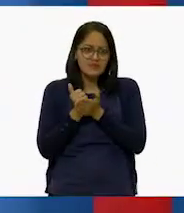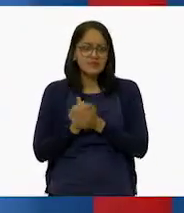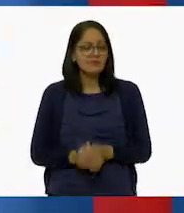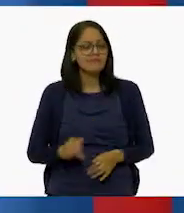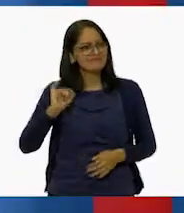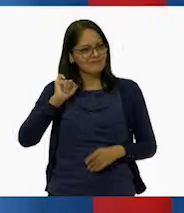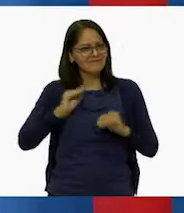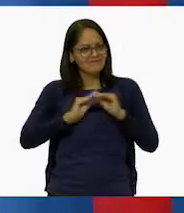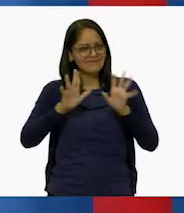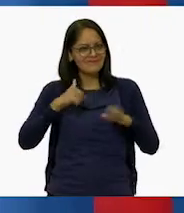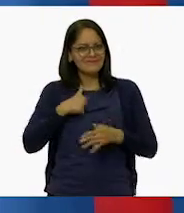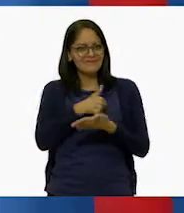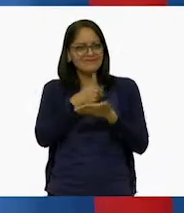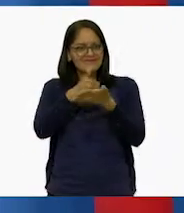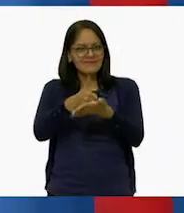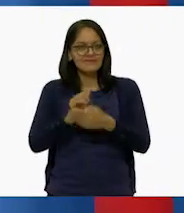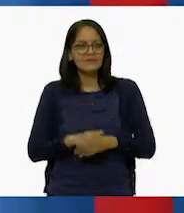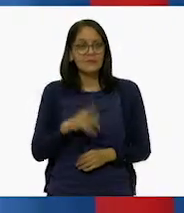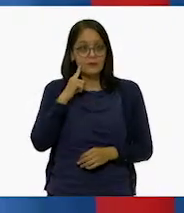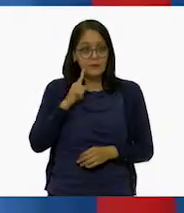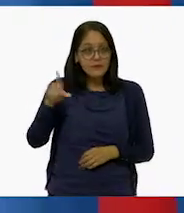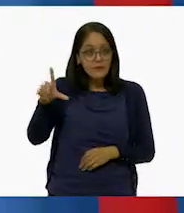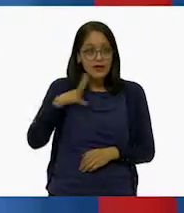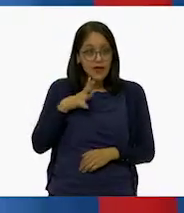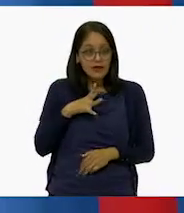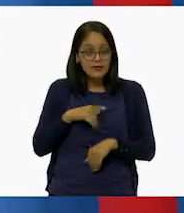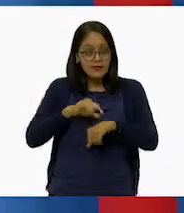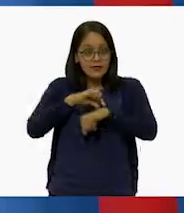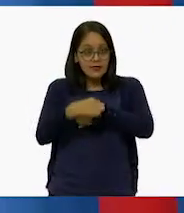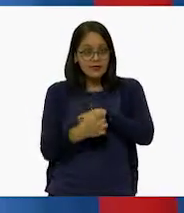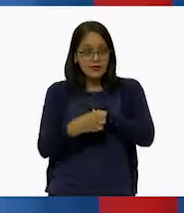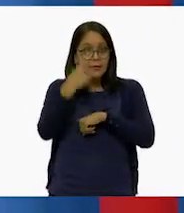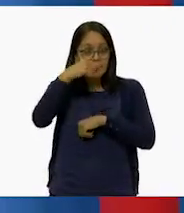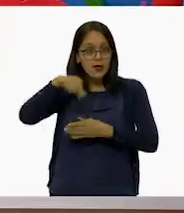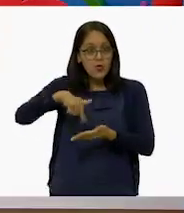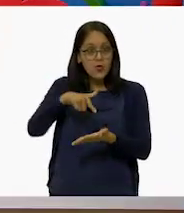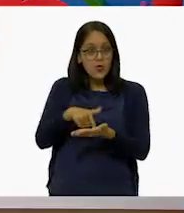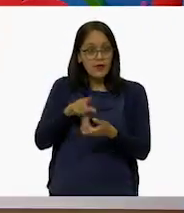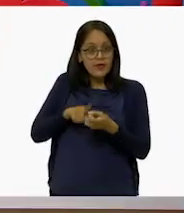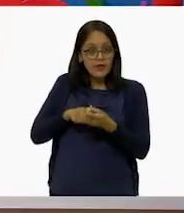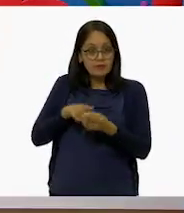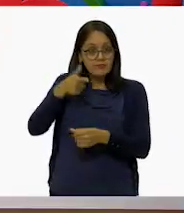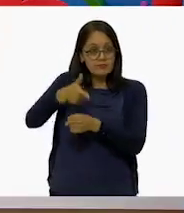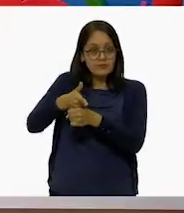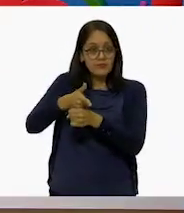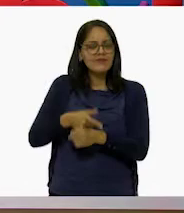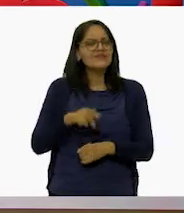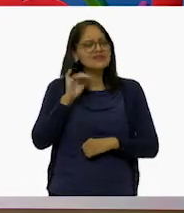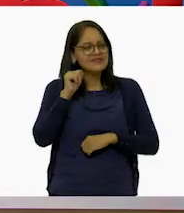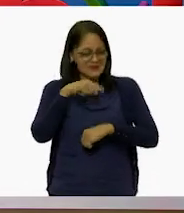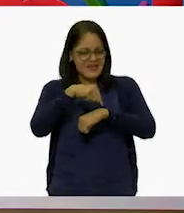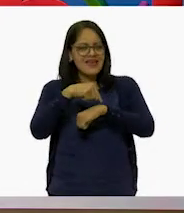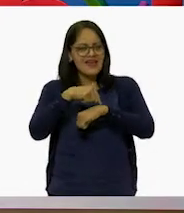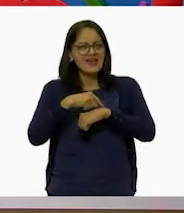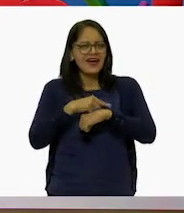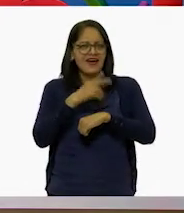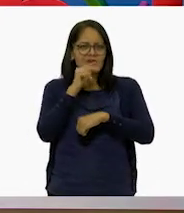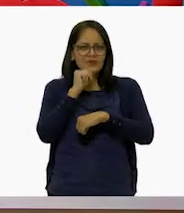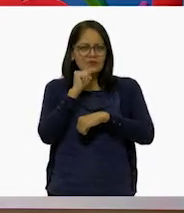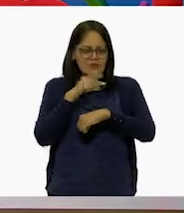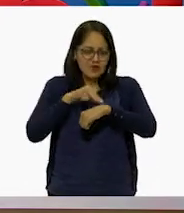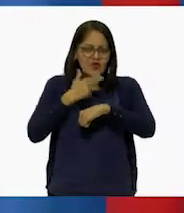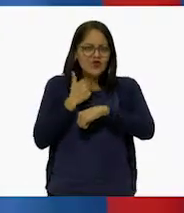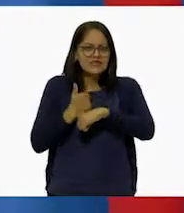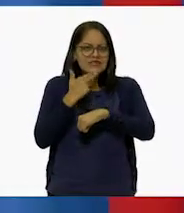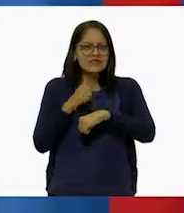supuesto que sí, Ale. ¿Traes tu dispositivo de localización? Sí. Aunque hace unos momentos no funcionaba.